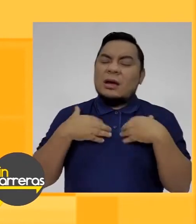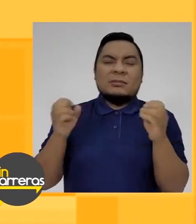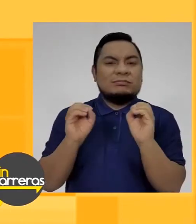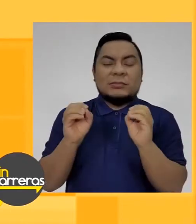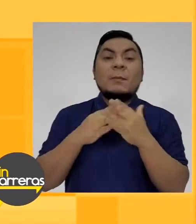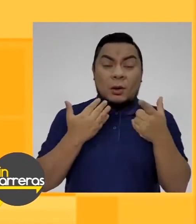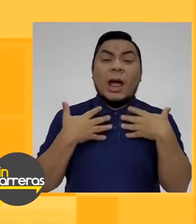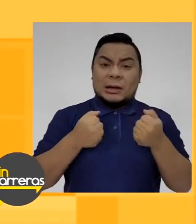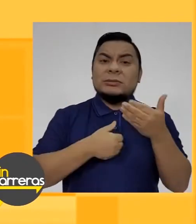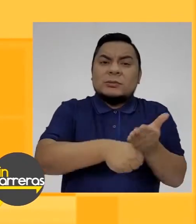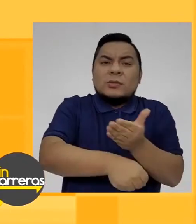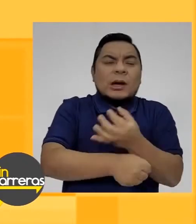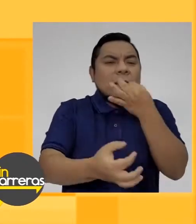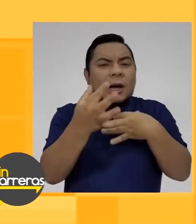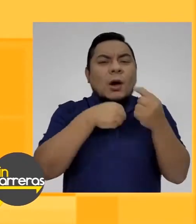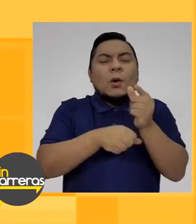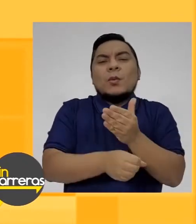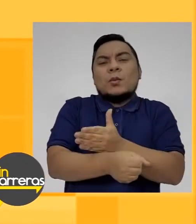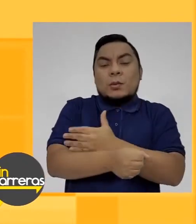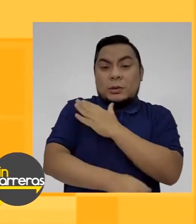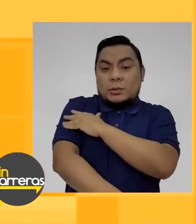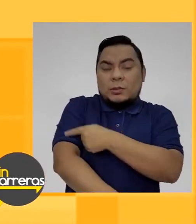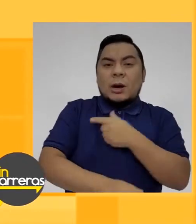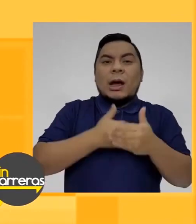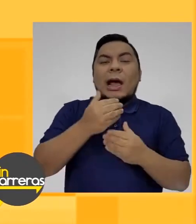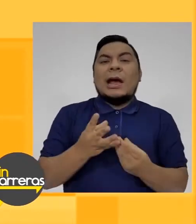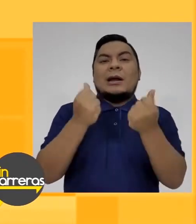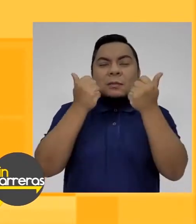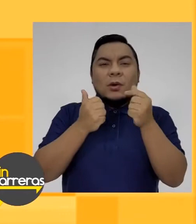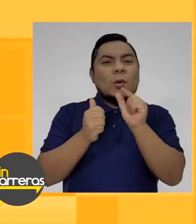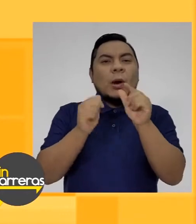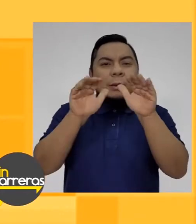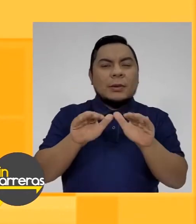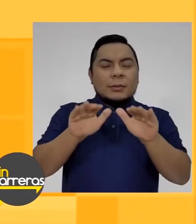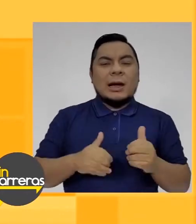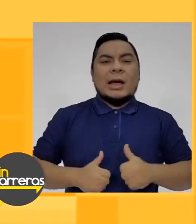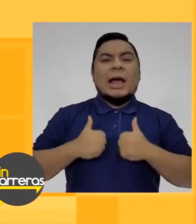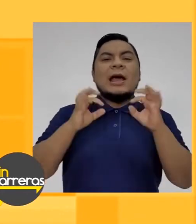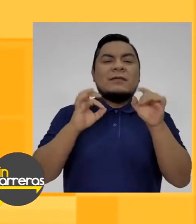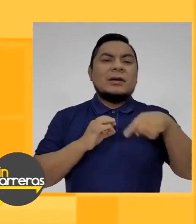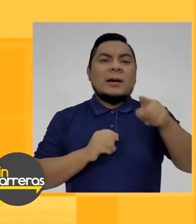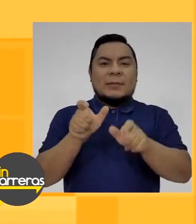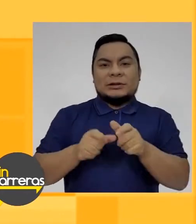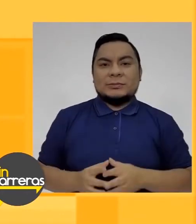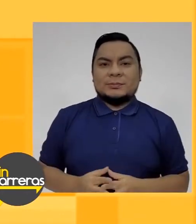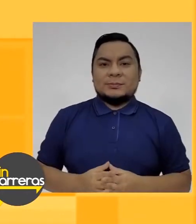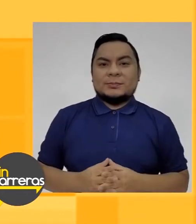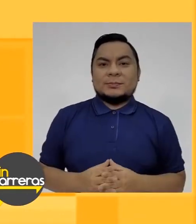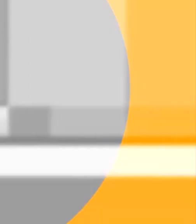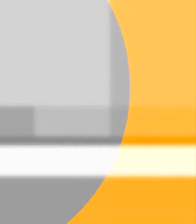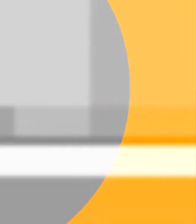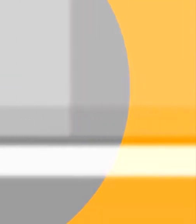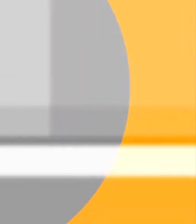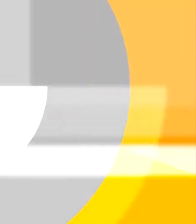enfermedad que no tiene cura, pero hay tratamientos que hacen que esta debilidad muscular no avance tan rápido, generando calidad de vida a los